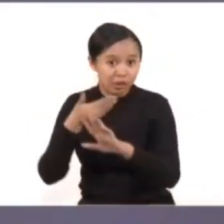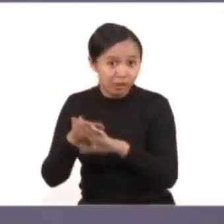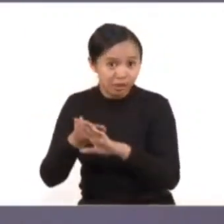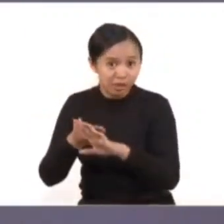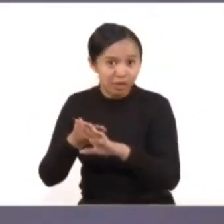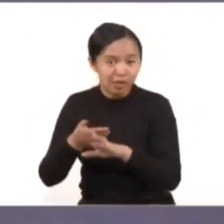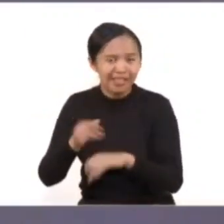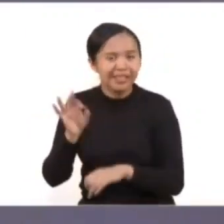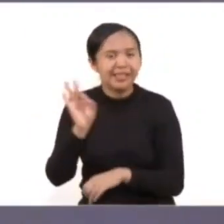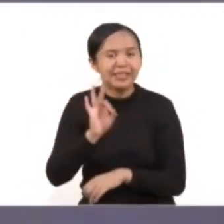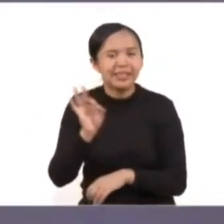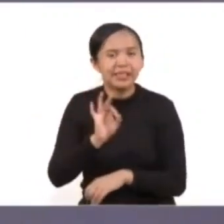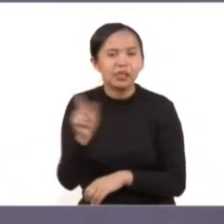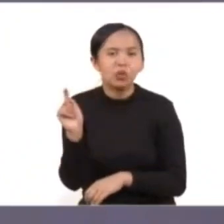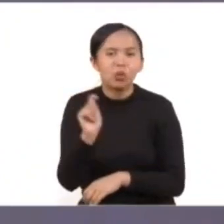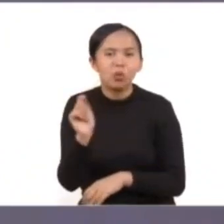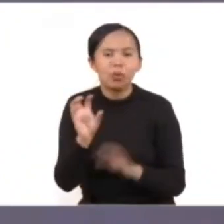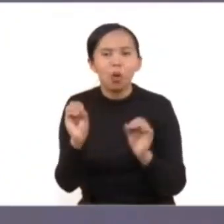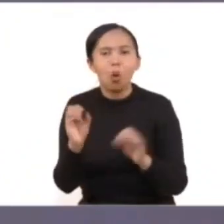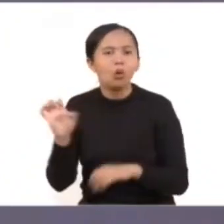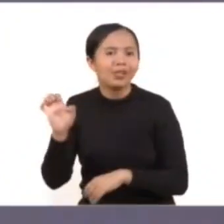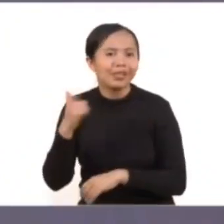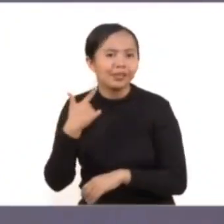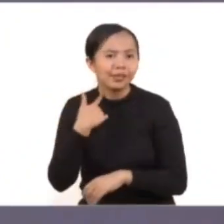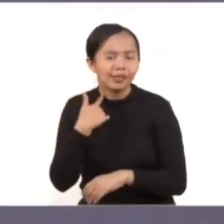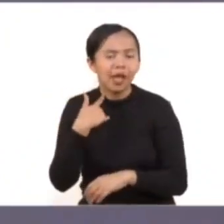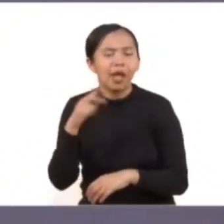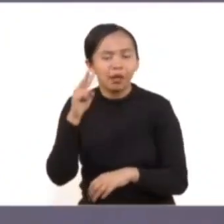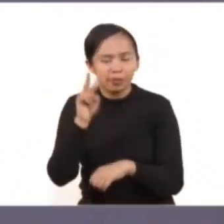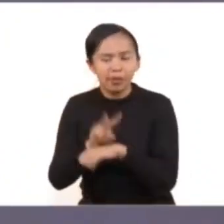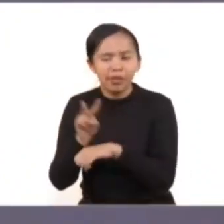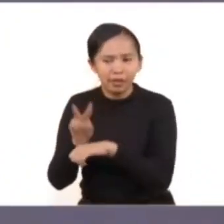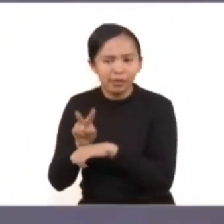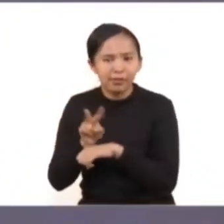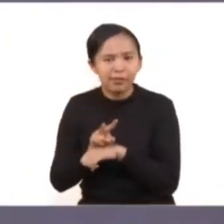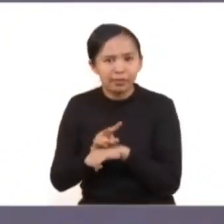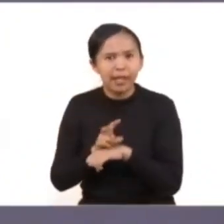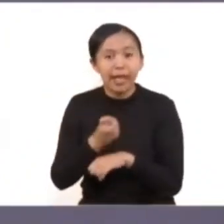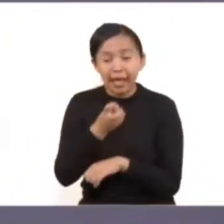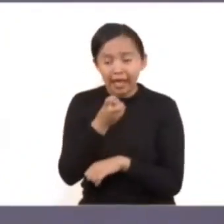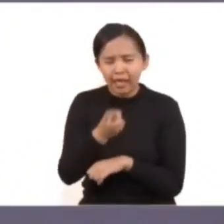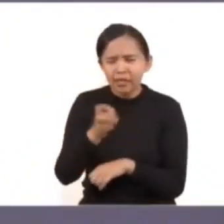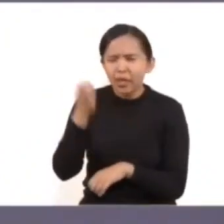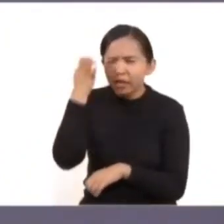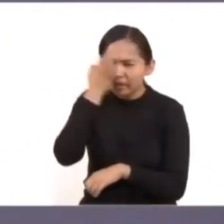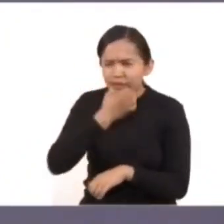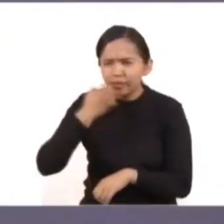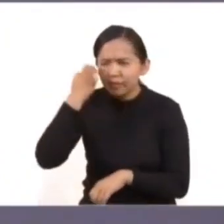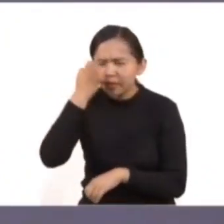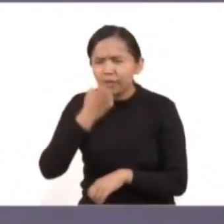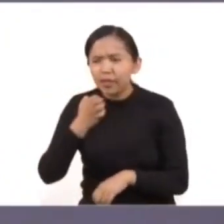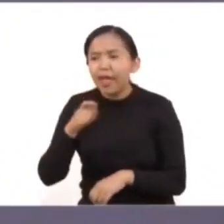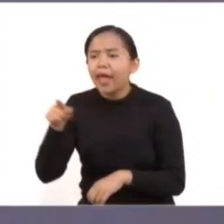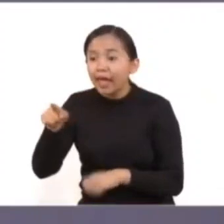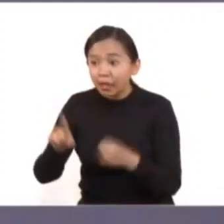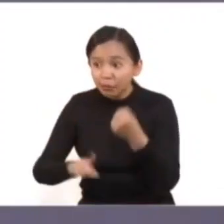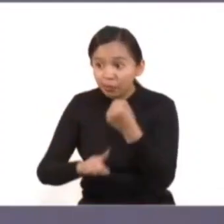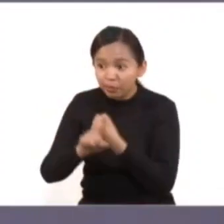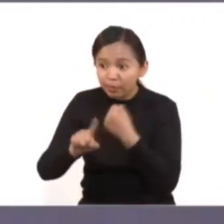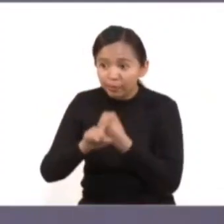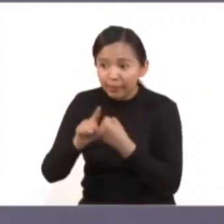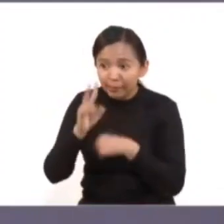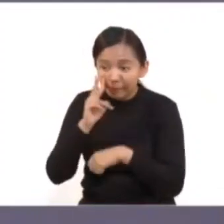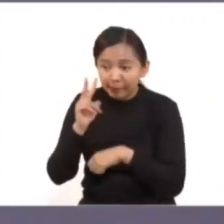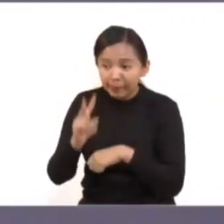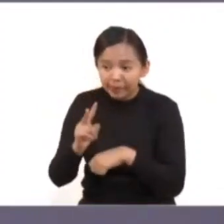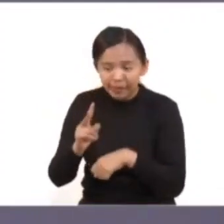parejas o sus exparejas. Este tamizaje nos ayudará a analizar el riesgo en que se encuentran las víctimas